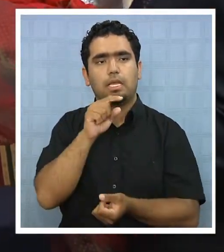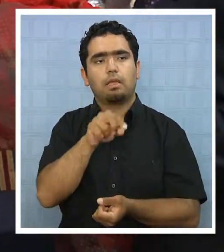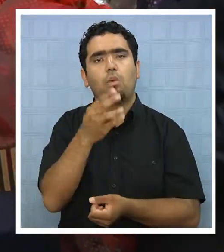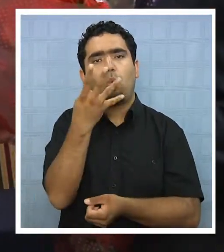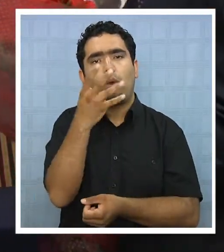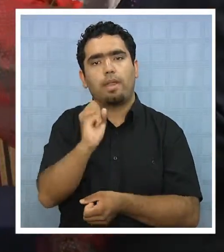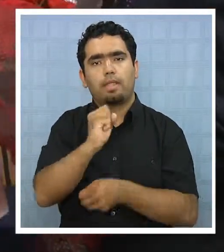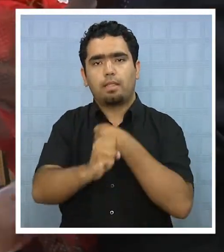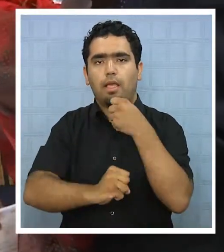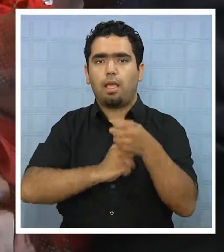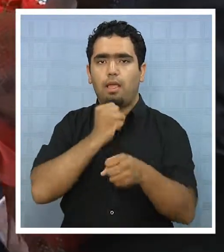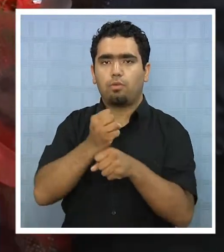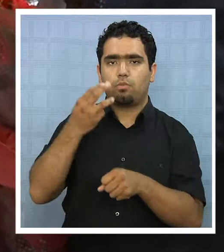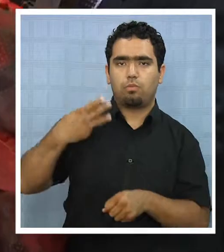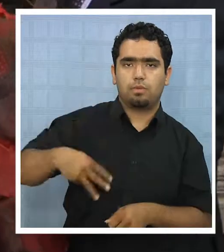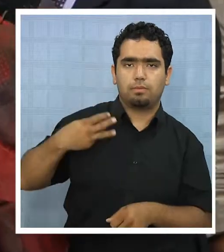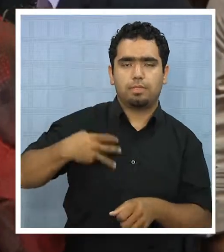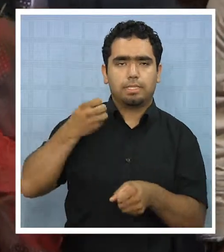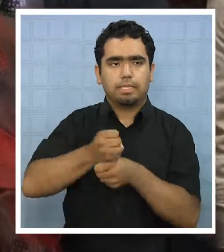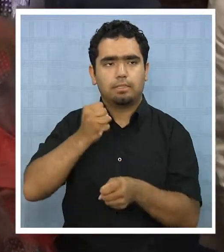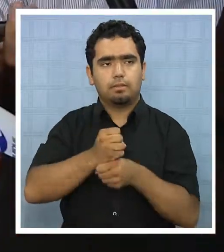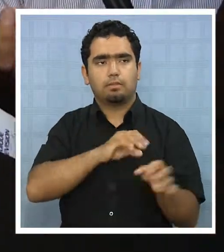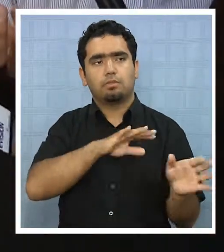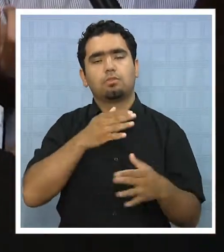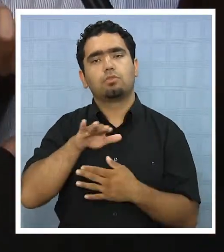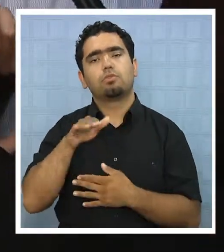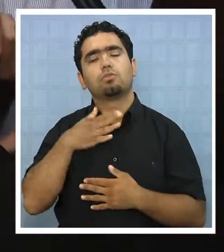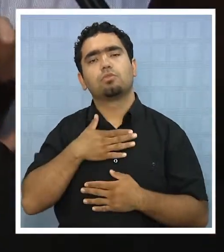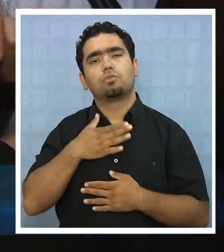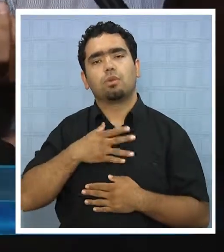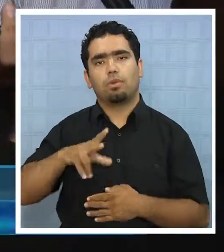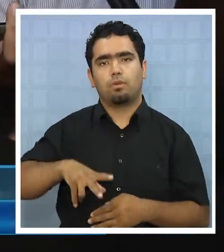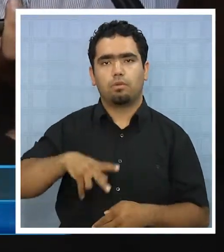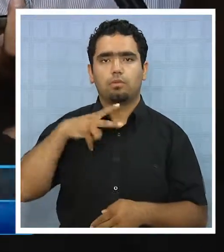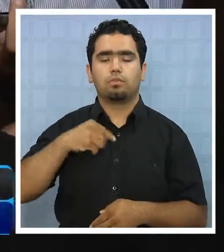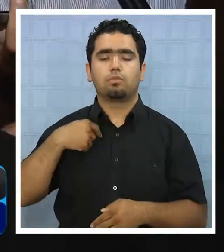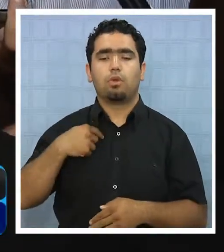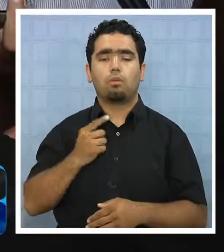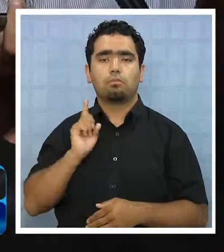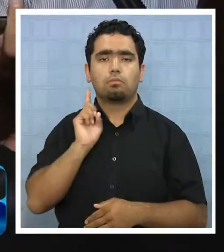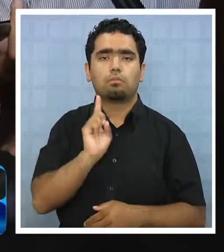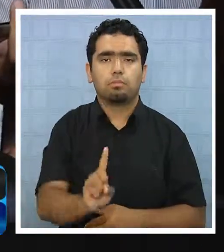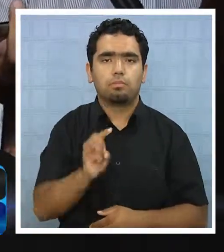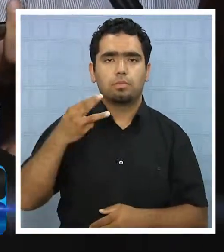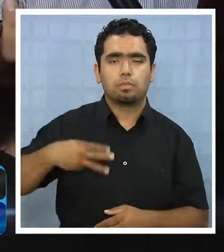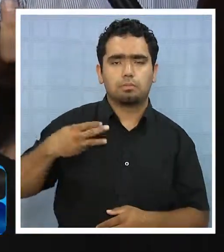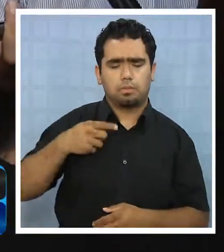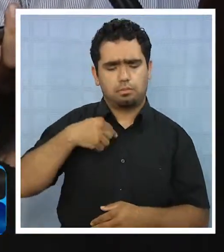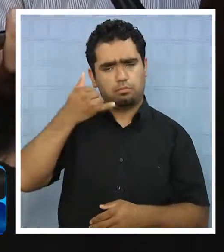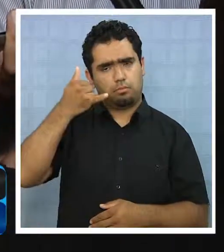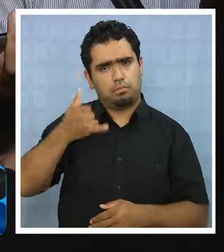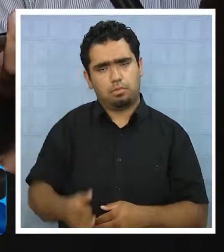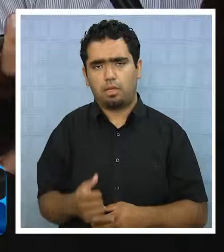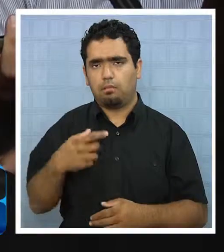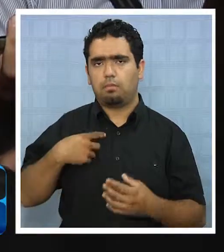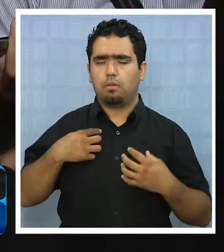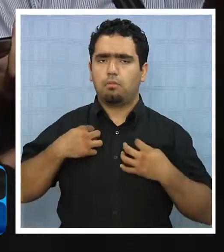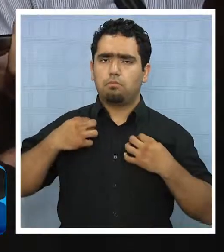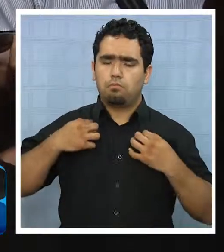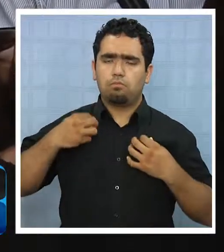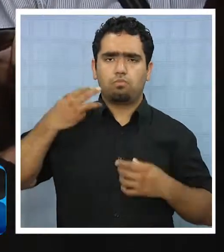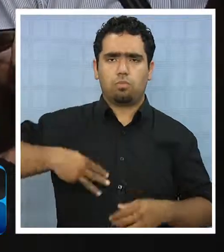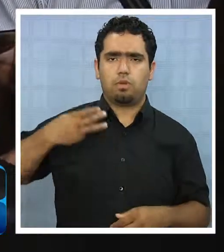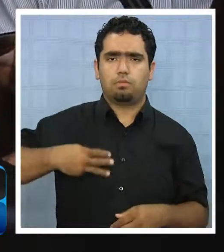de labor en el municipio. Para mí ha sido un orgullo, yo desde que llegué a esta Municipalidad me puse la camiseta. Yo amo la Municipalidad de Iquique